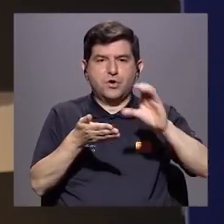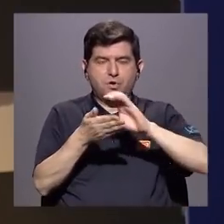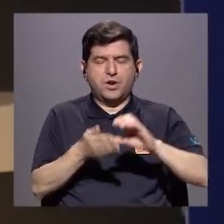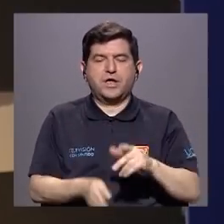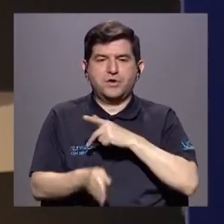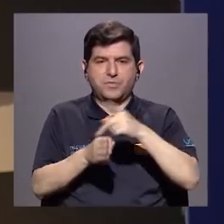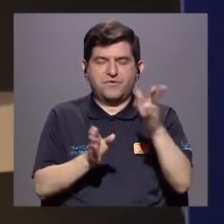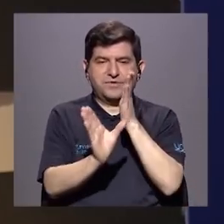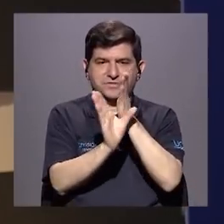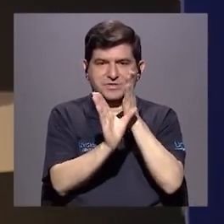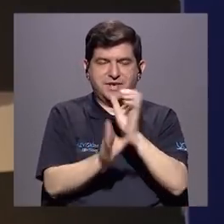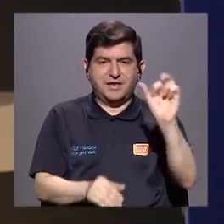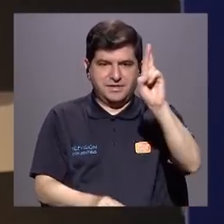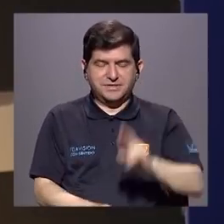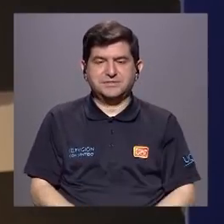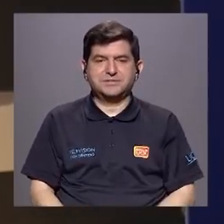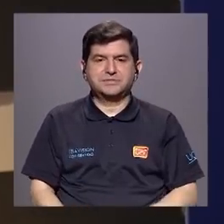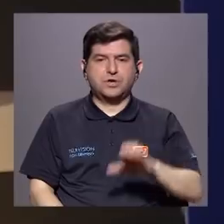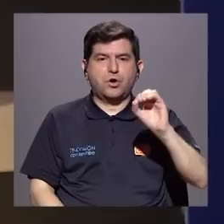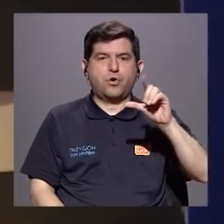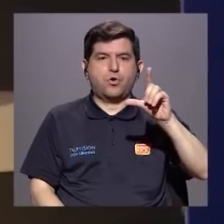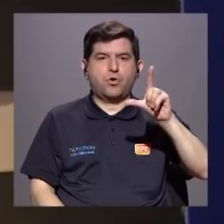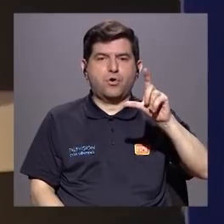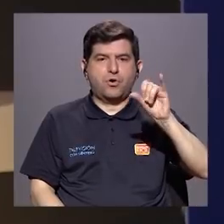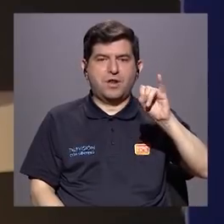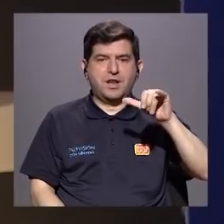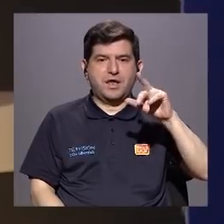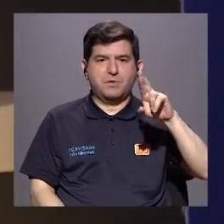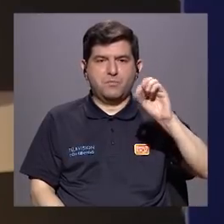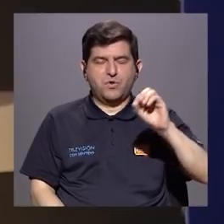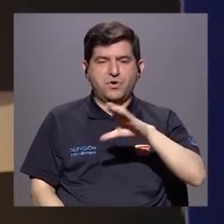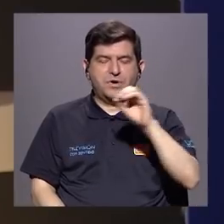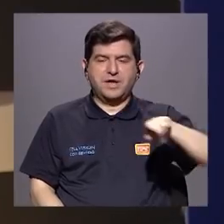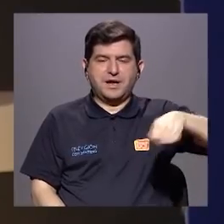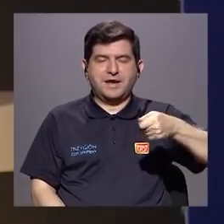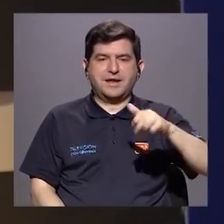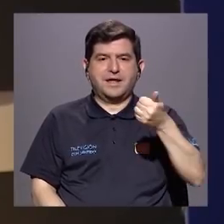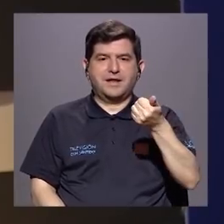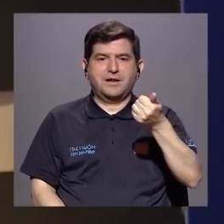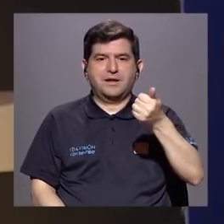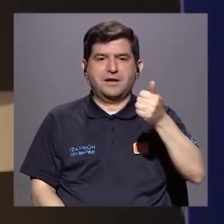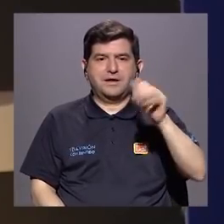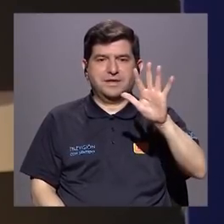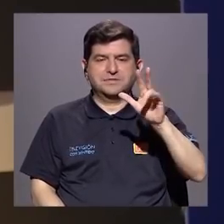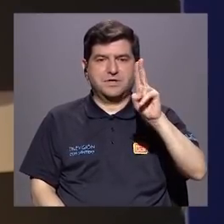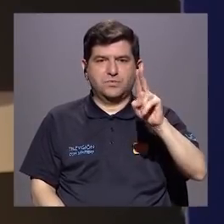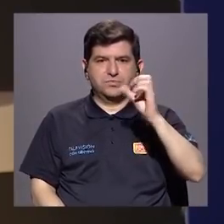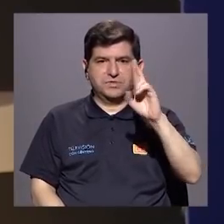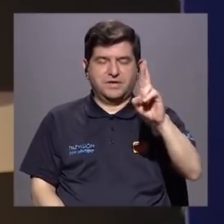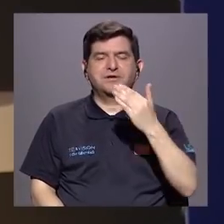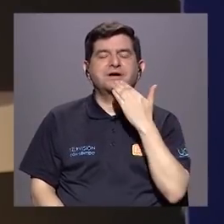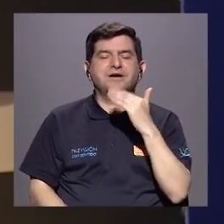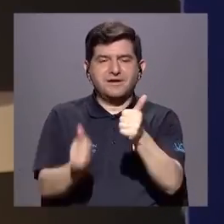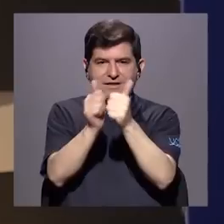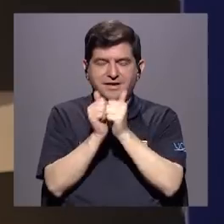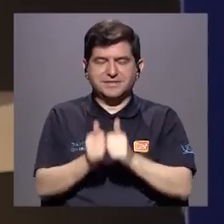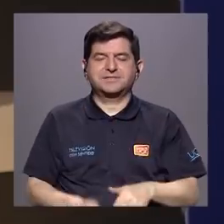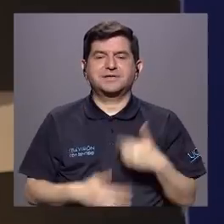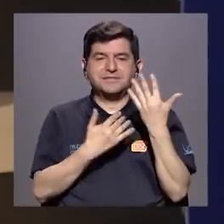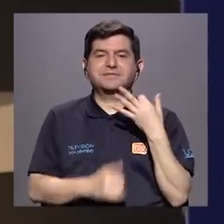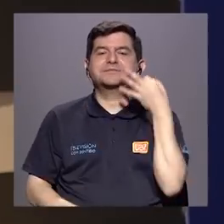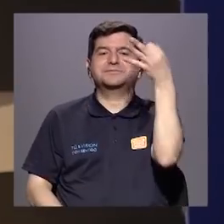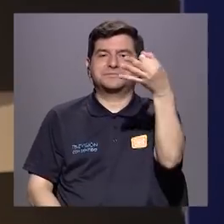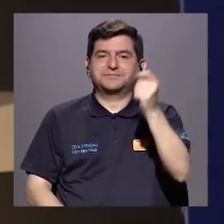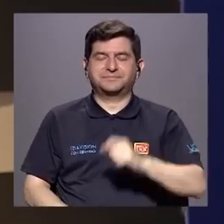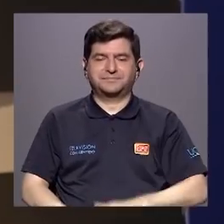Profesionales en Psicología de Costa Rica, el Colipro y el Canal 15 UCR. Muchísimas gracias por habernos acompañado y les esperamos en una